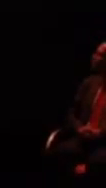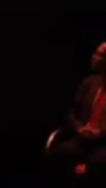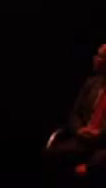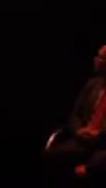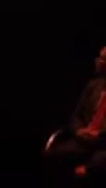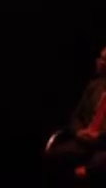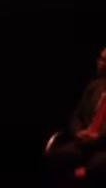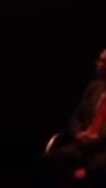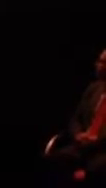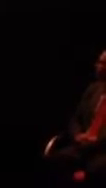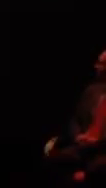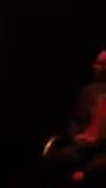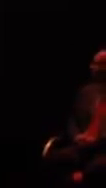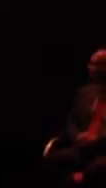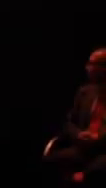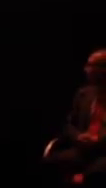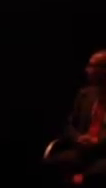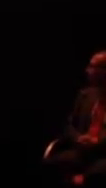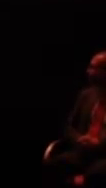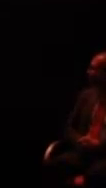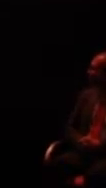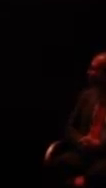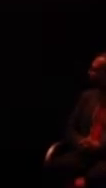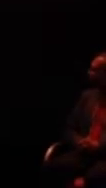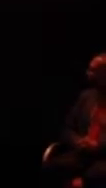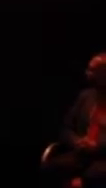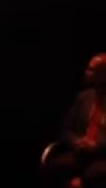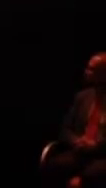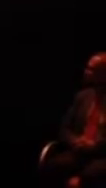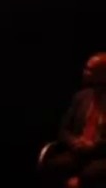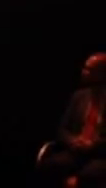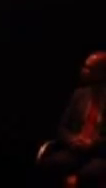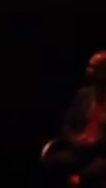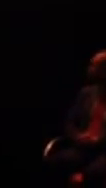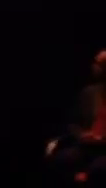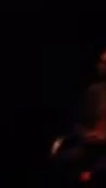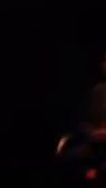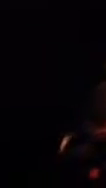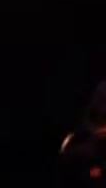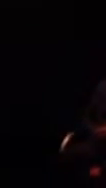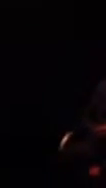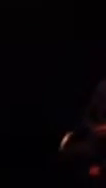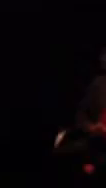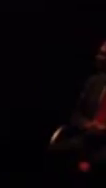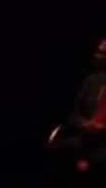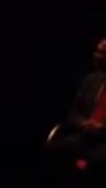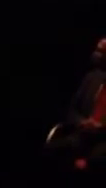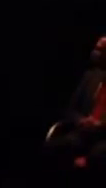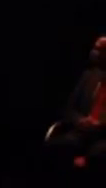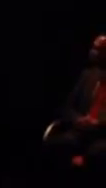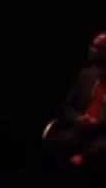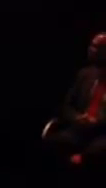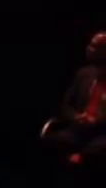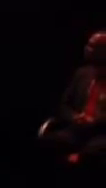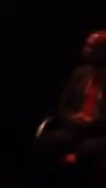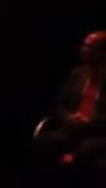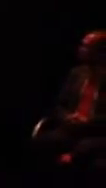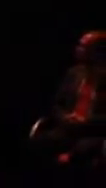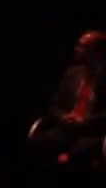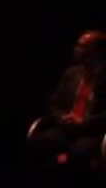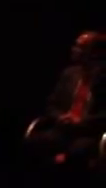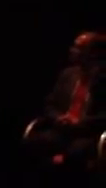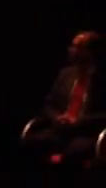La Asociación en Favor de las Personas con Discapacidad Intelectual de Motril y la Costa Granadina, APROSMO, trabaja por